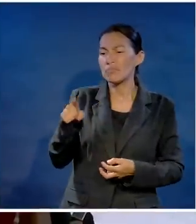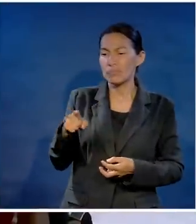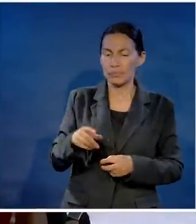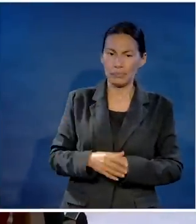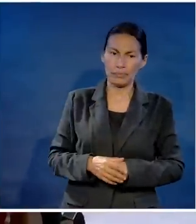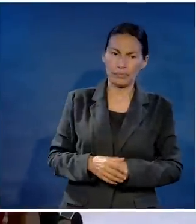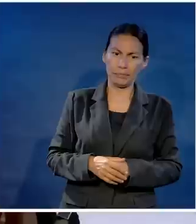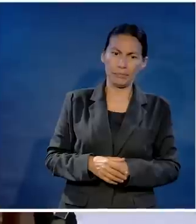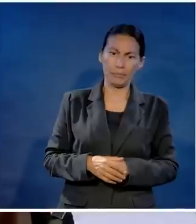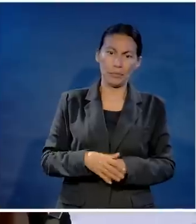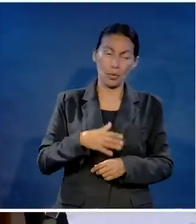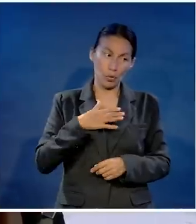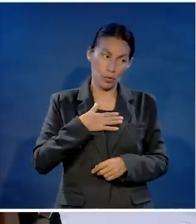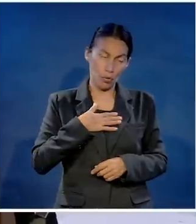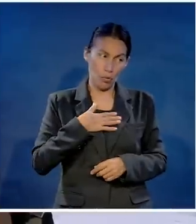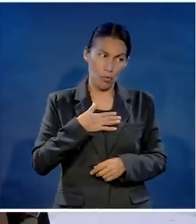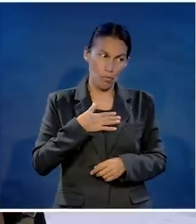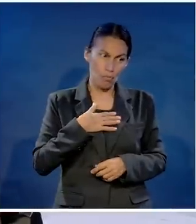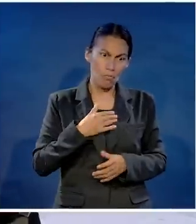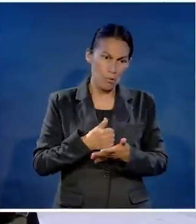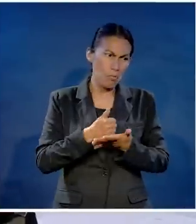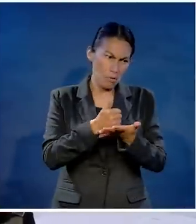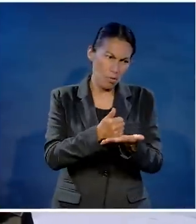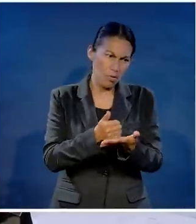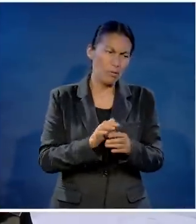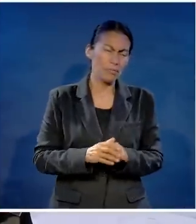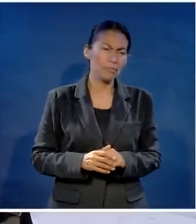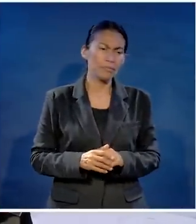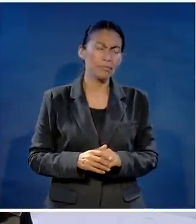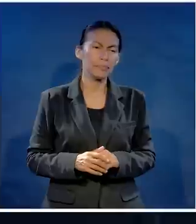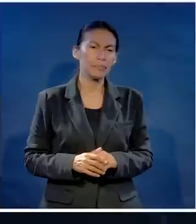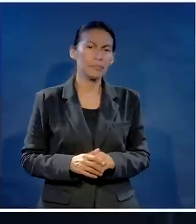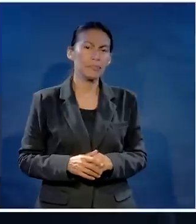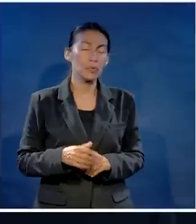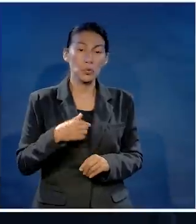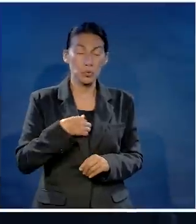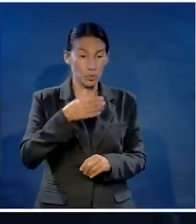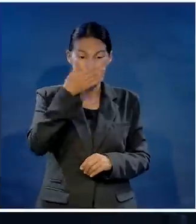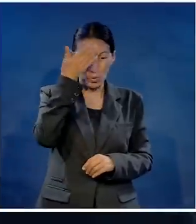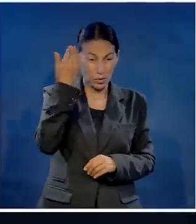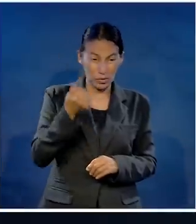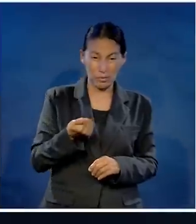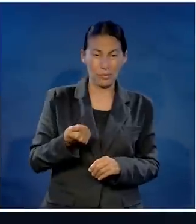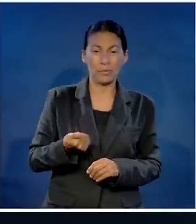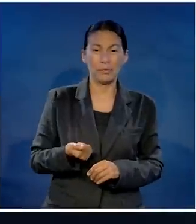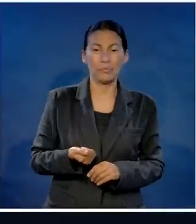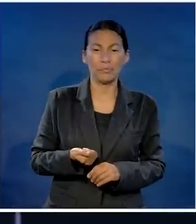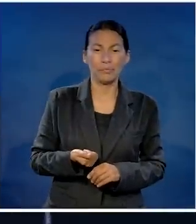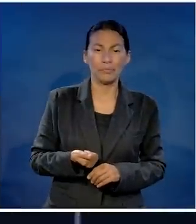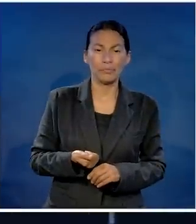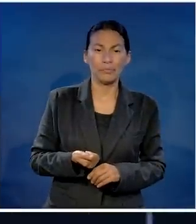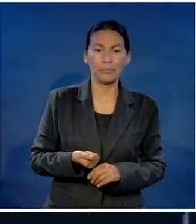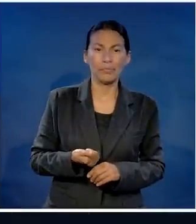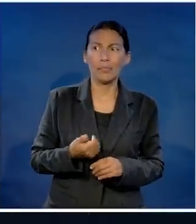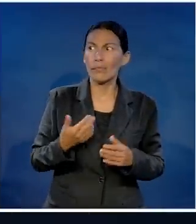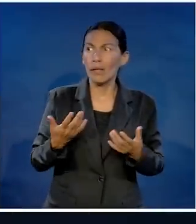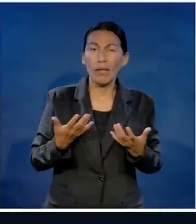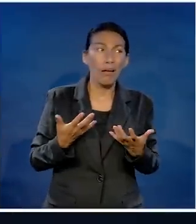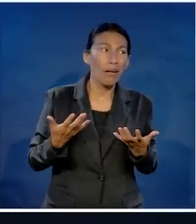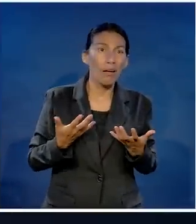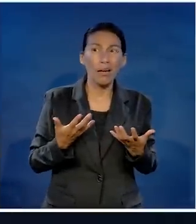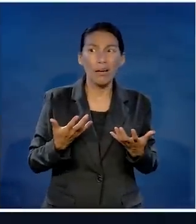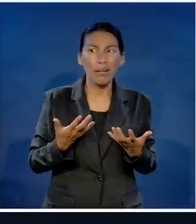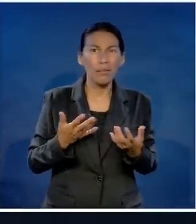tenía familia, ahí va el pastor a intentar ayudar. Y yo me acuerdo que me metí en un mundo que no conocía a mis hermanos.